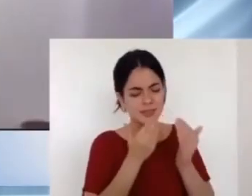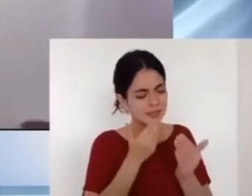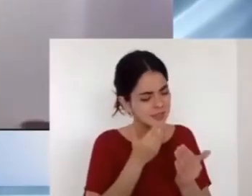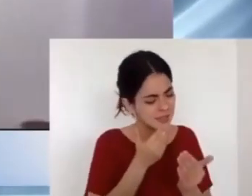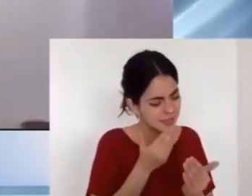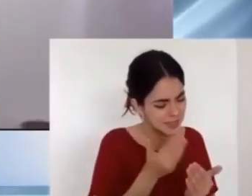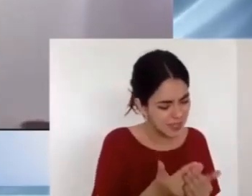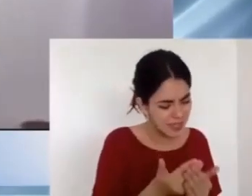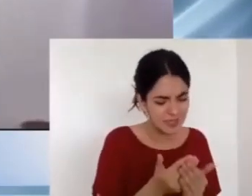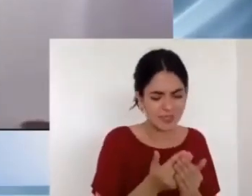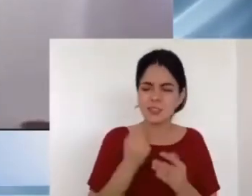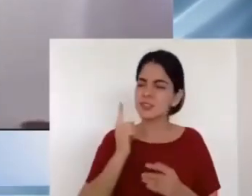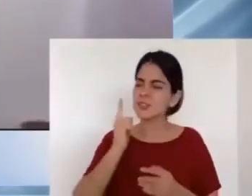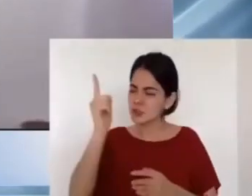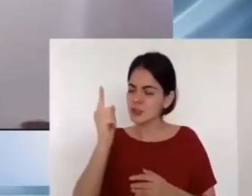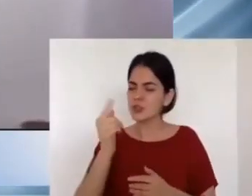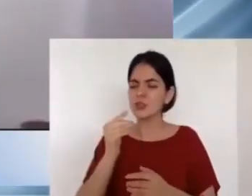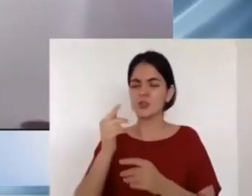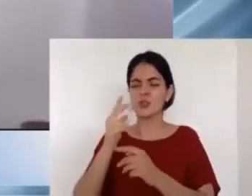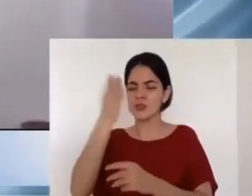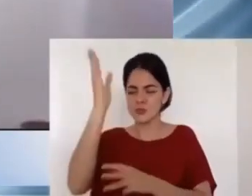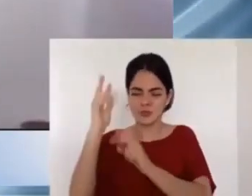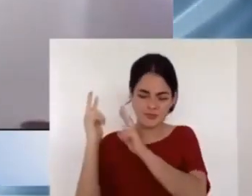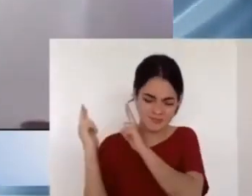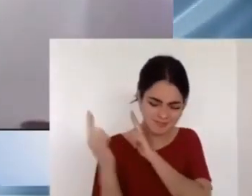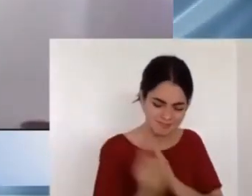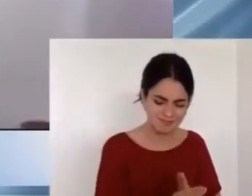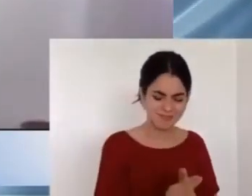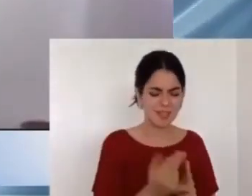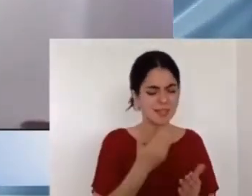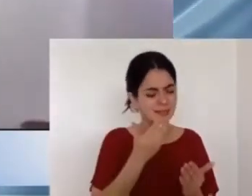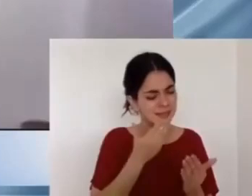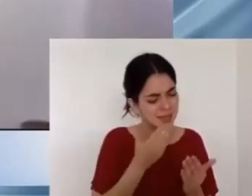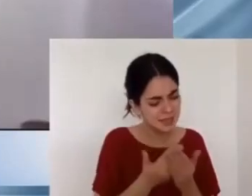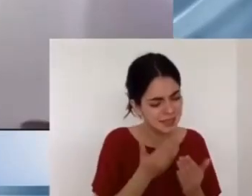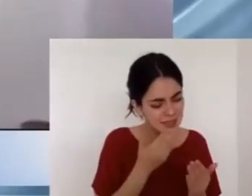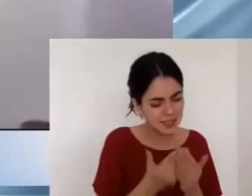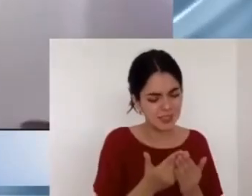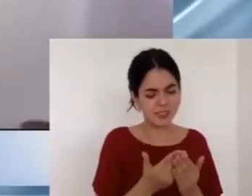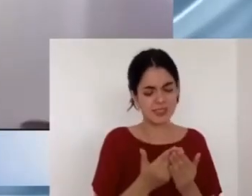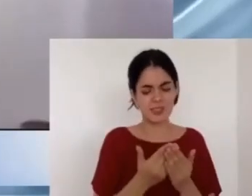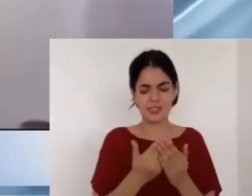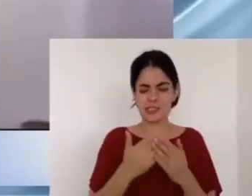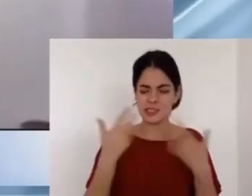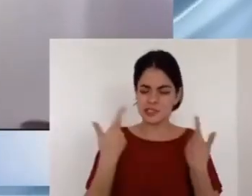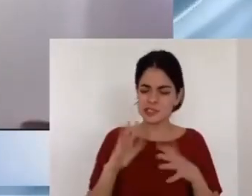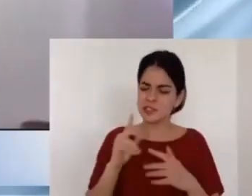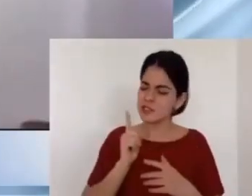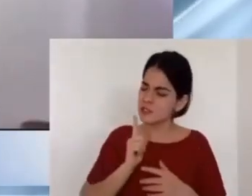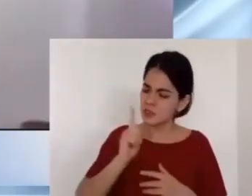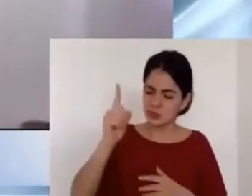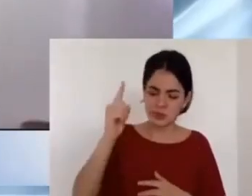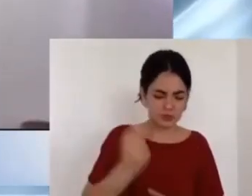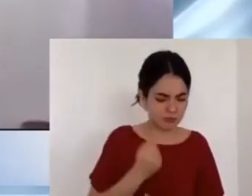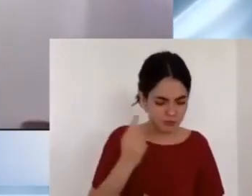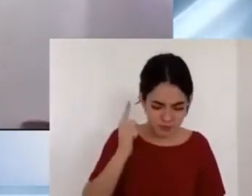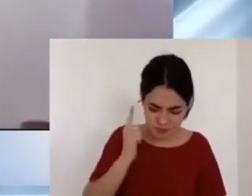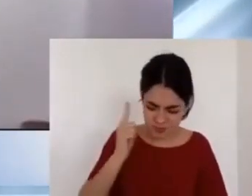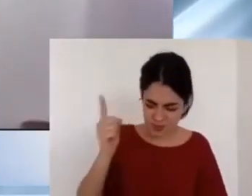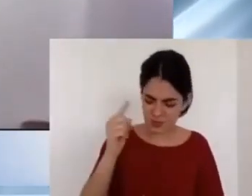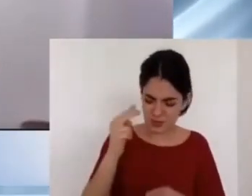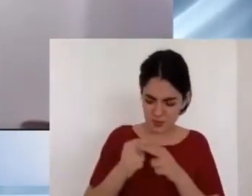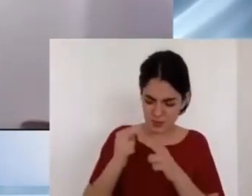Este es el momento en que tú nos vas a hablar. Espero que seas tú y solo tú, para que tu nombre